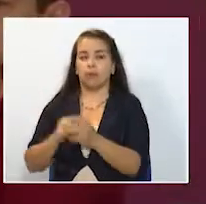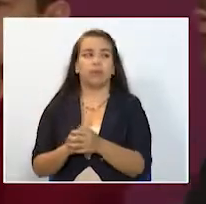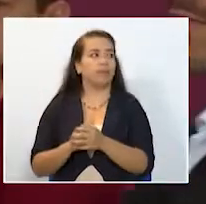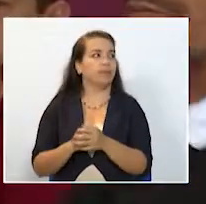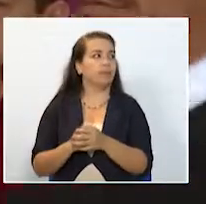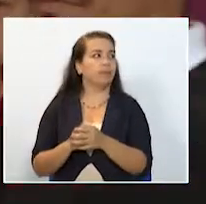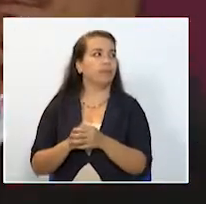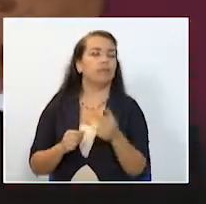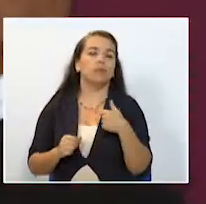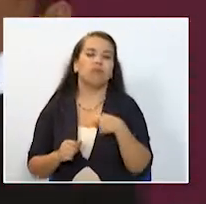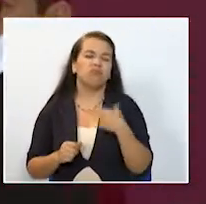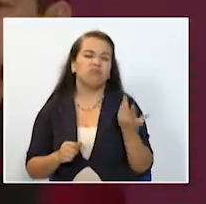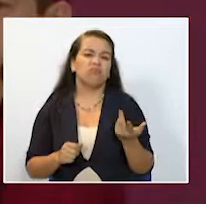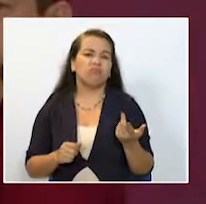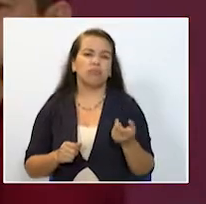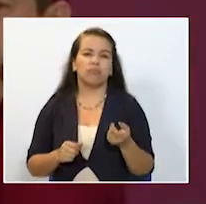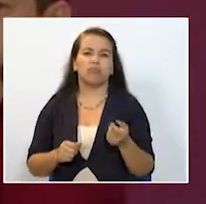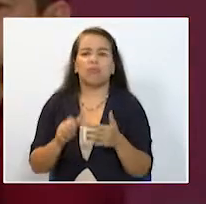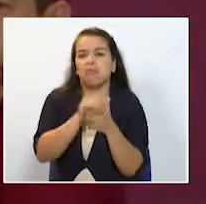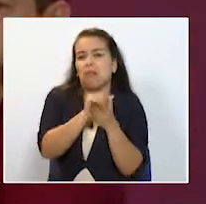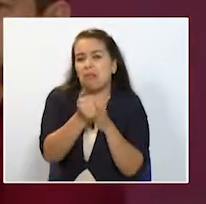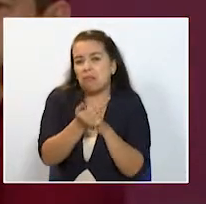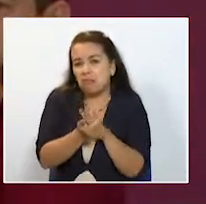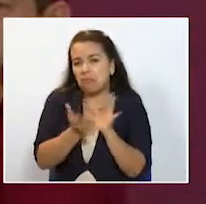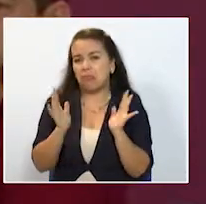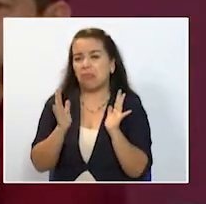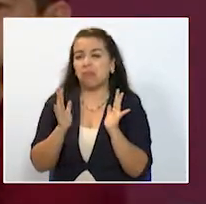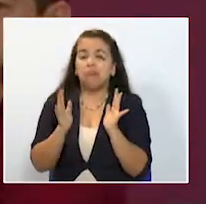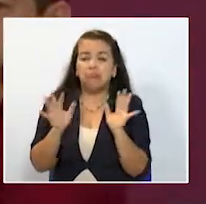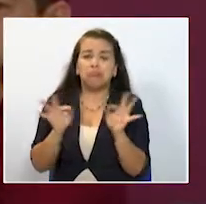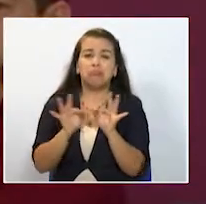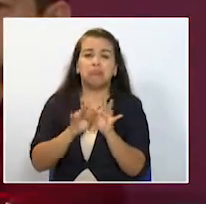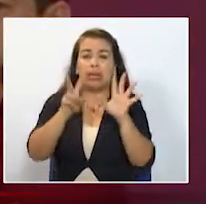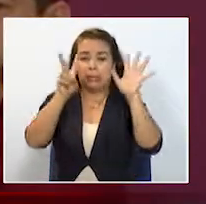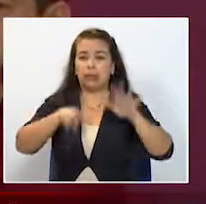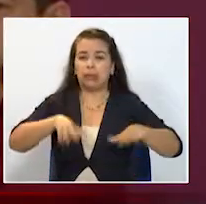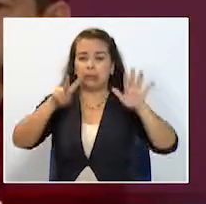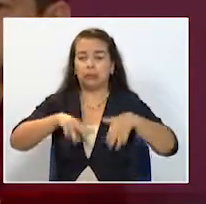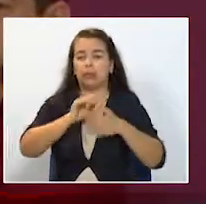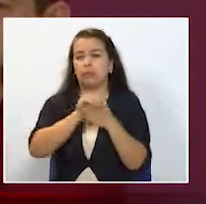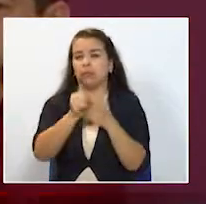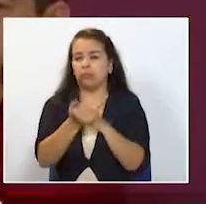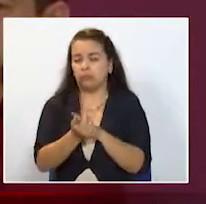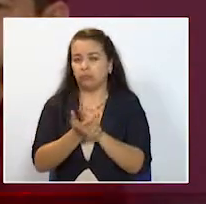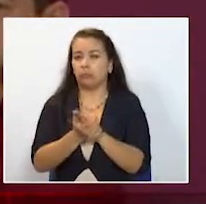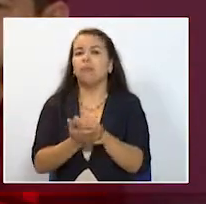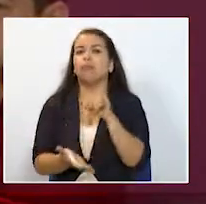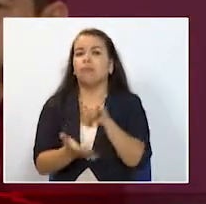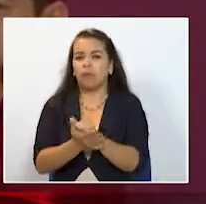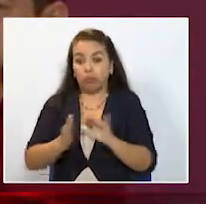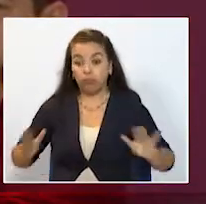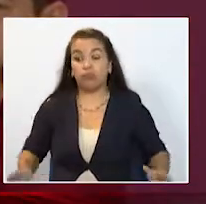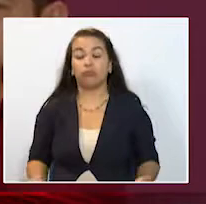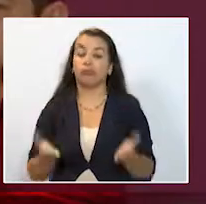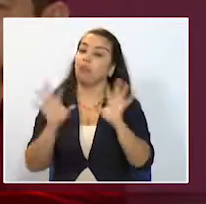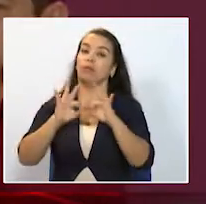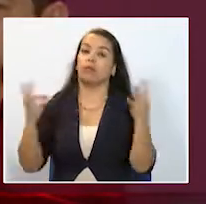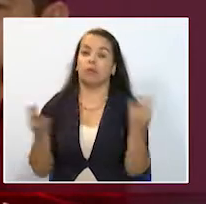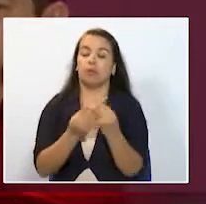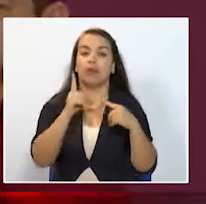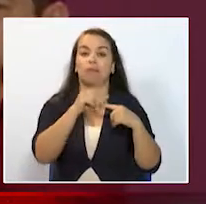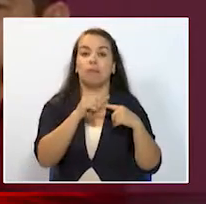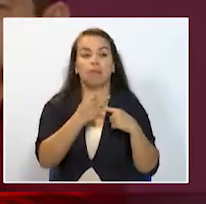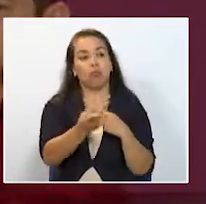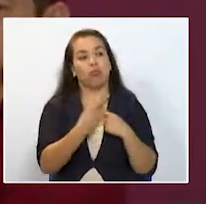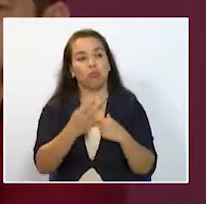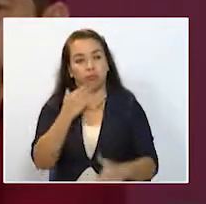truck de comida de pura arepita y duré siete meses con él eso fue un emprendimiento familiar con un primo que empecé